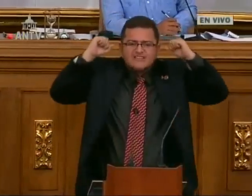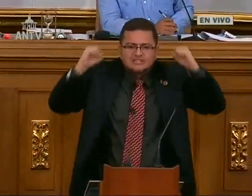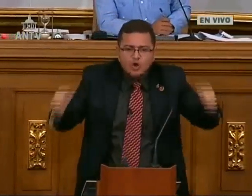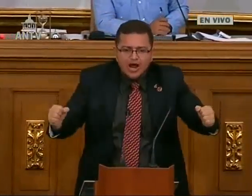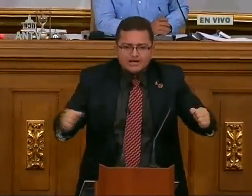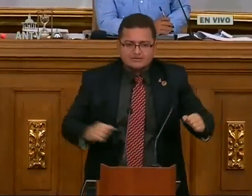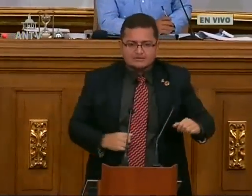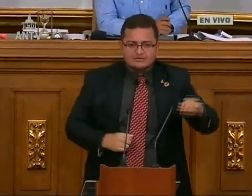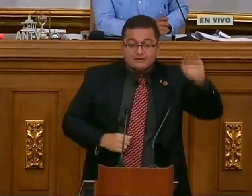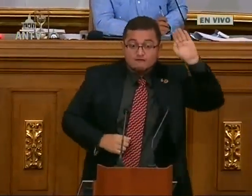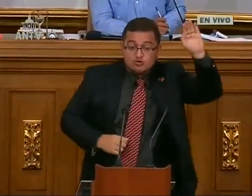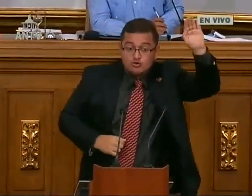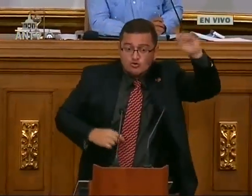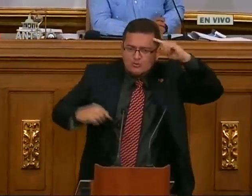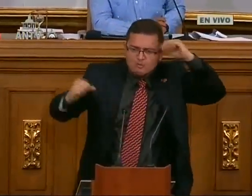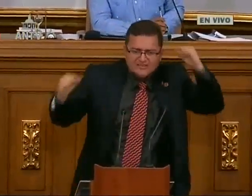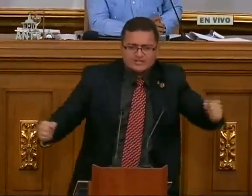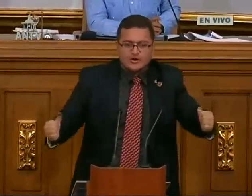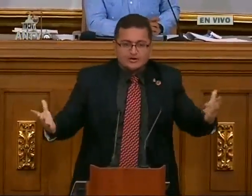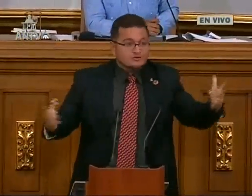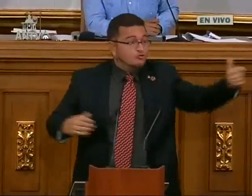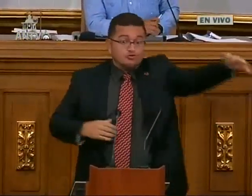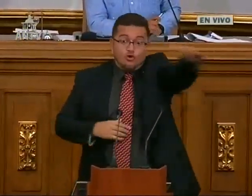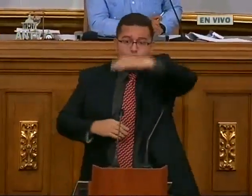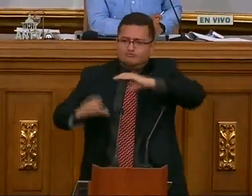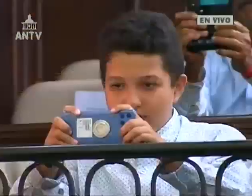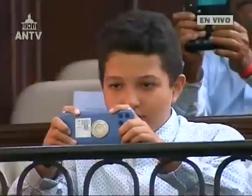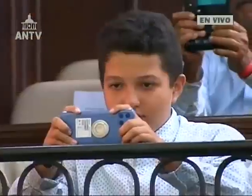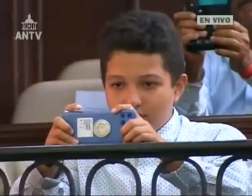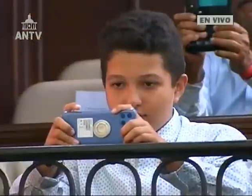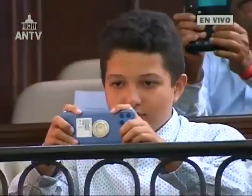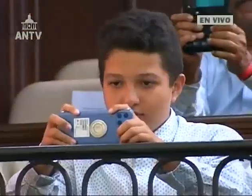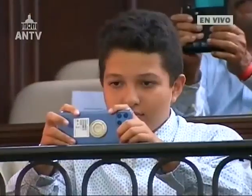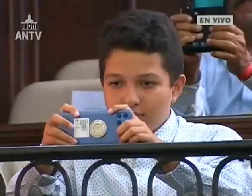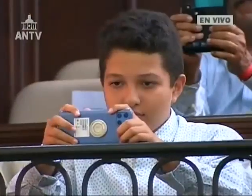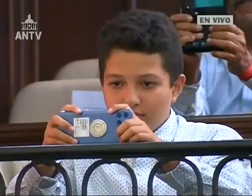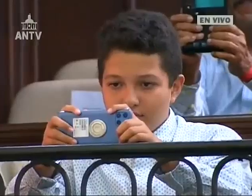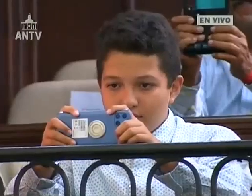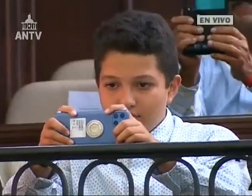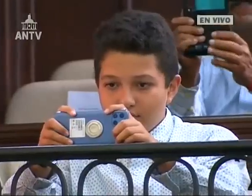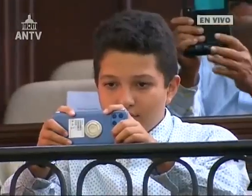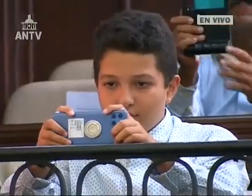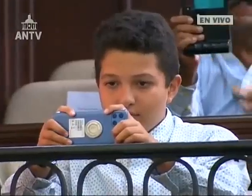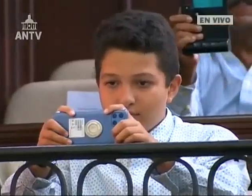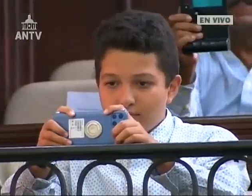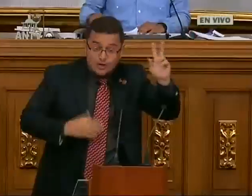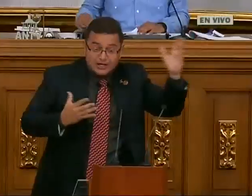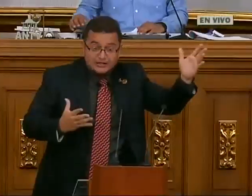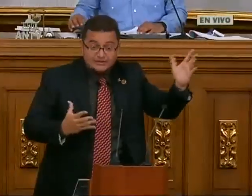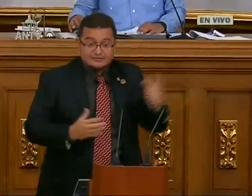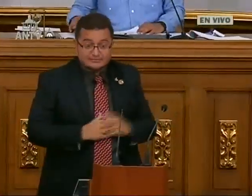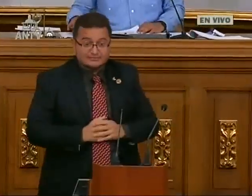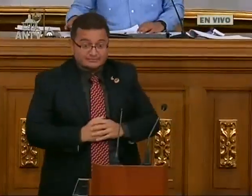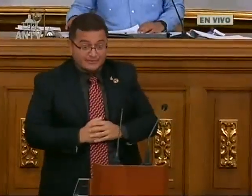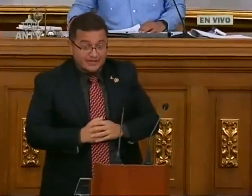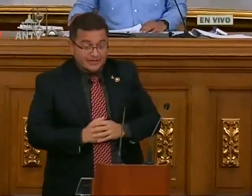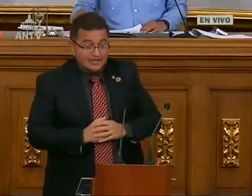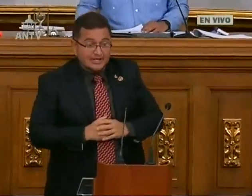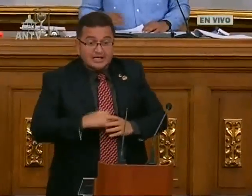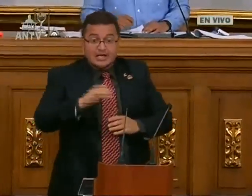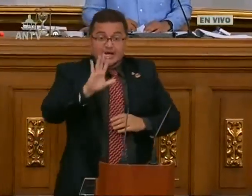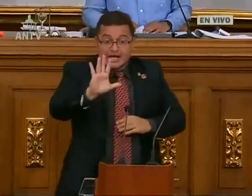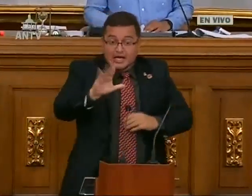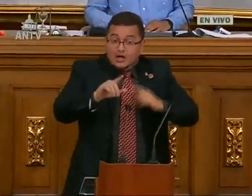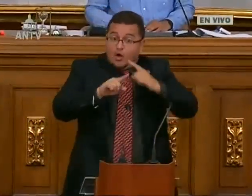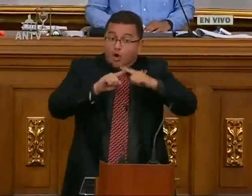futuro sea un intérprete profesional. Así que todos nosotros, de igual manera, ojalá podamos aprender